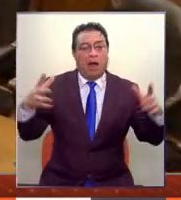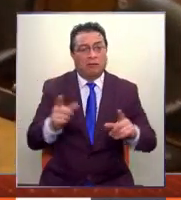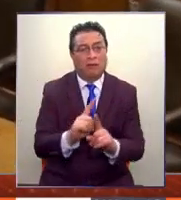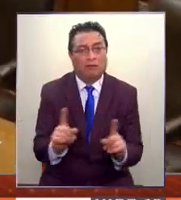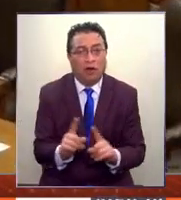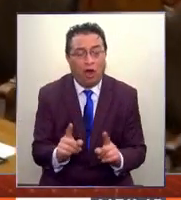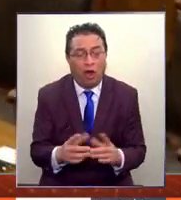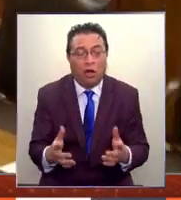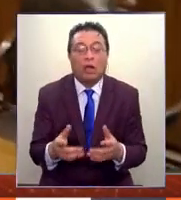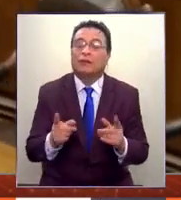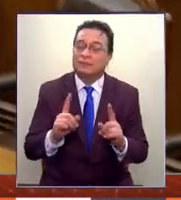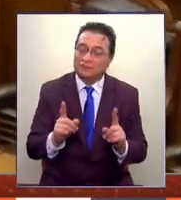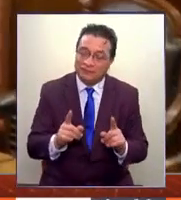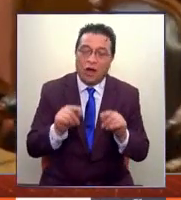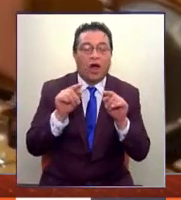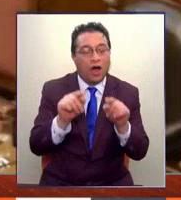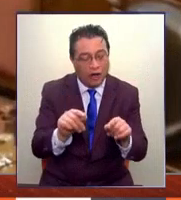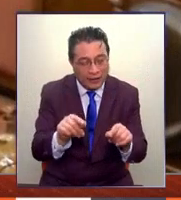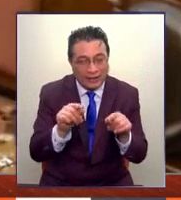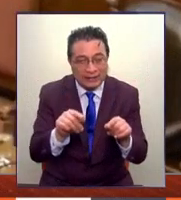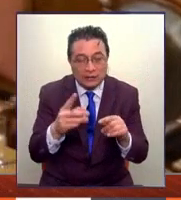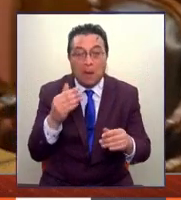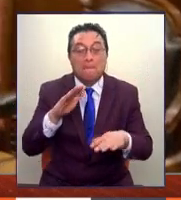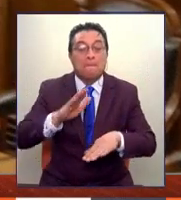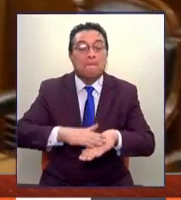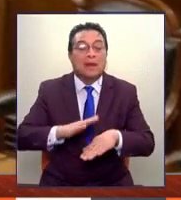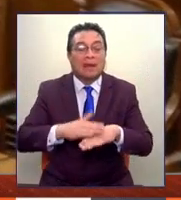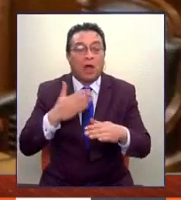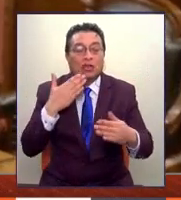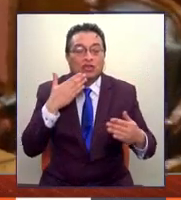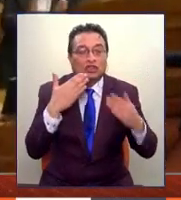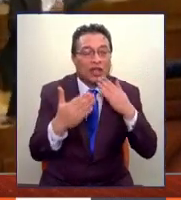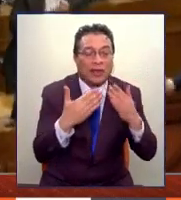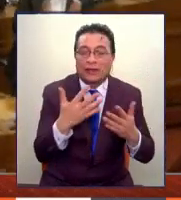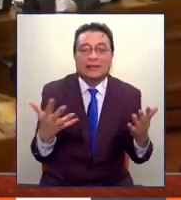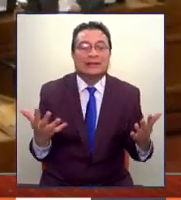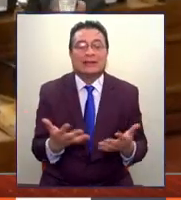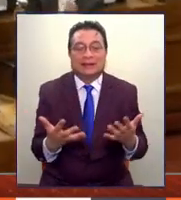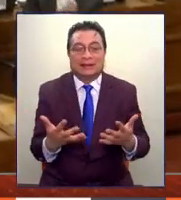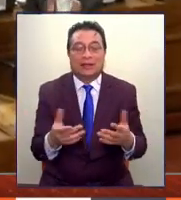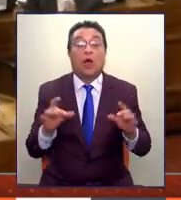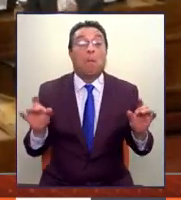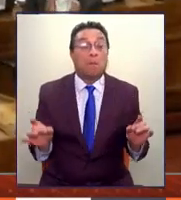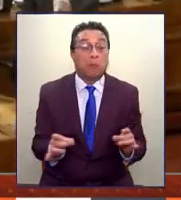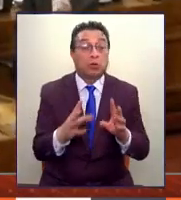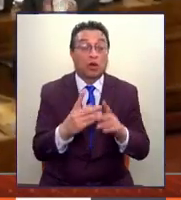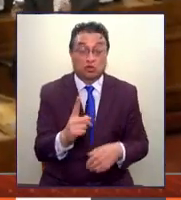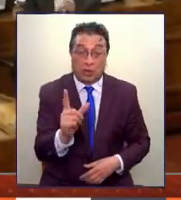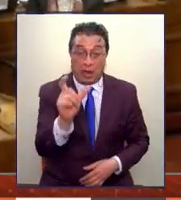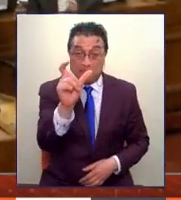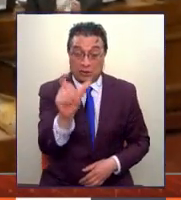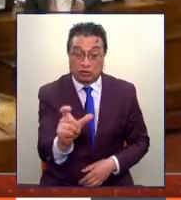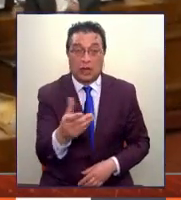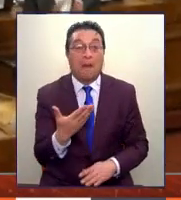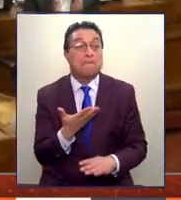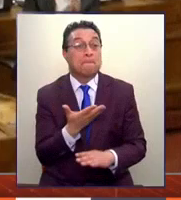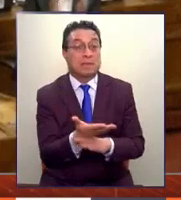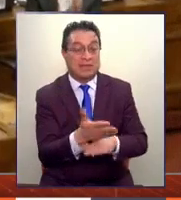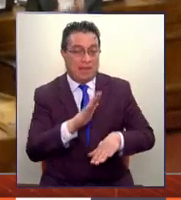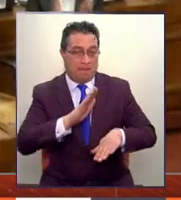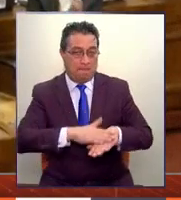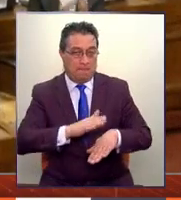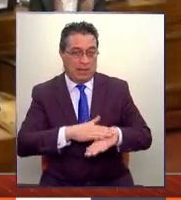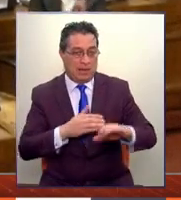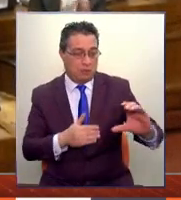este préstamo solidario es solidario también, porque acá lo que estamos haciendo, es que si a la persona que solicitó este préstamo solidario